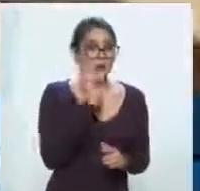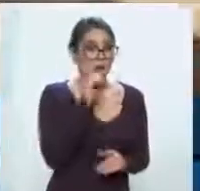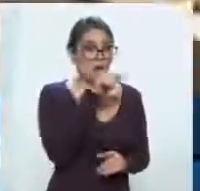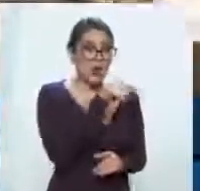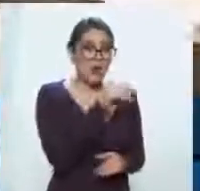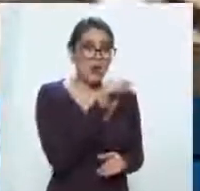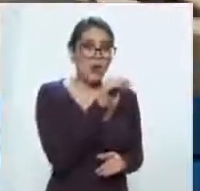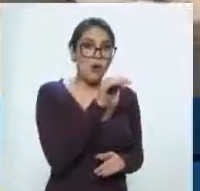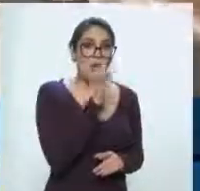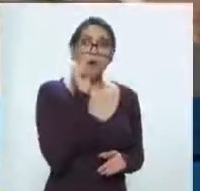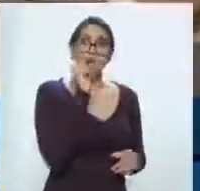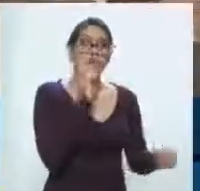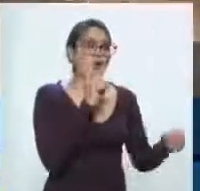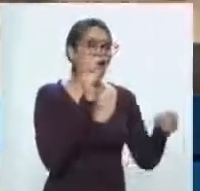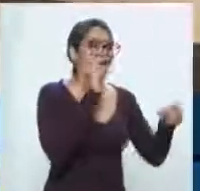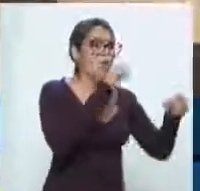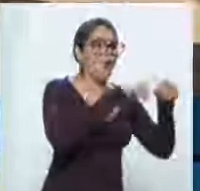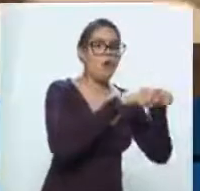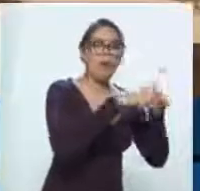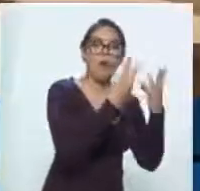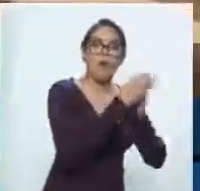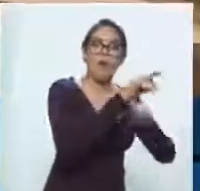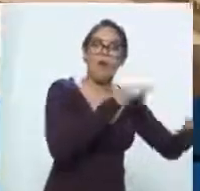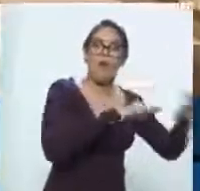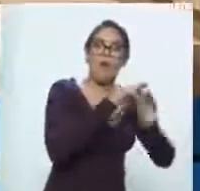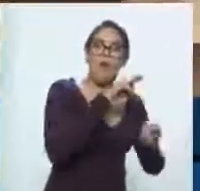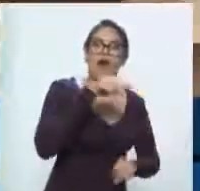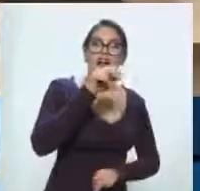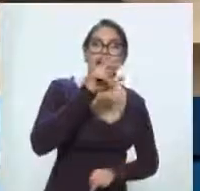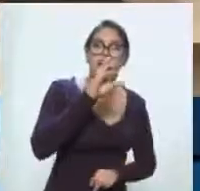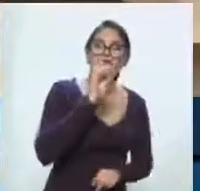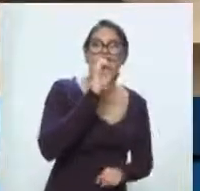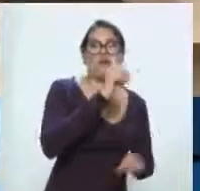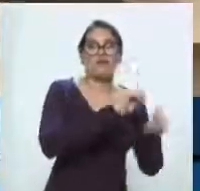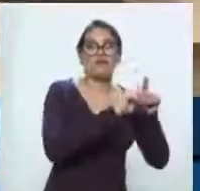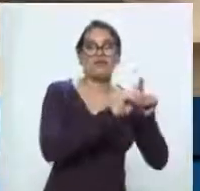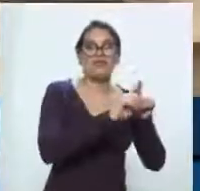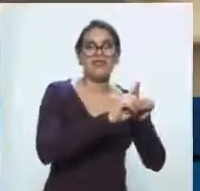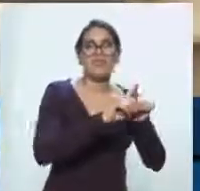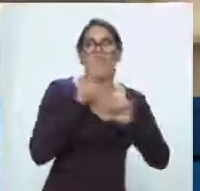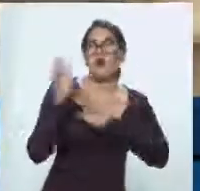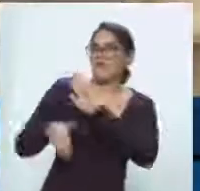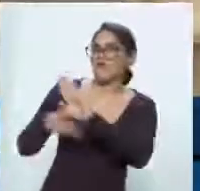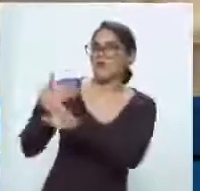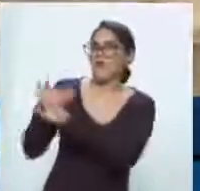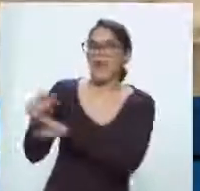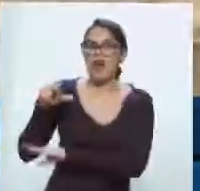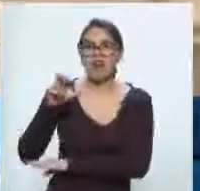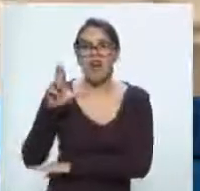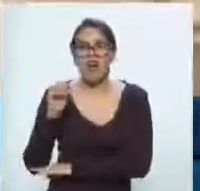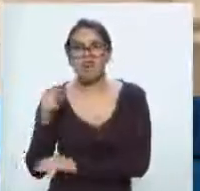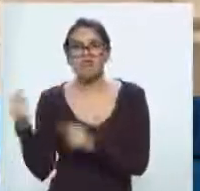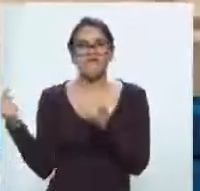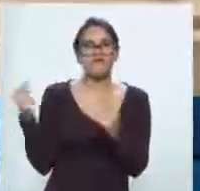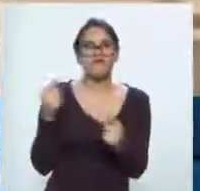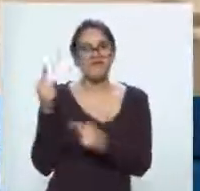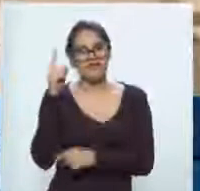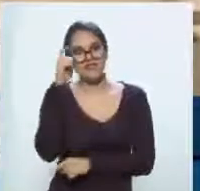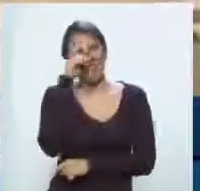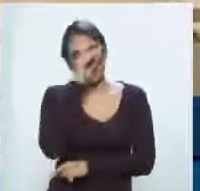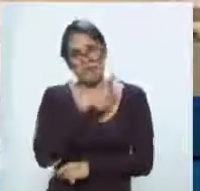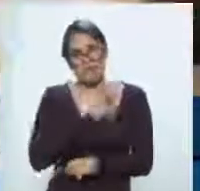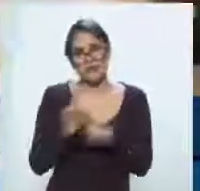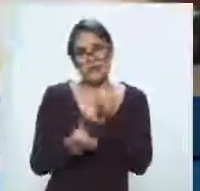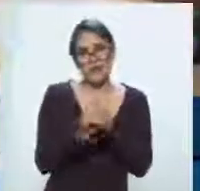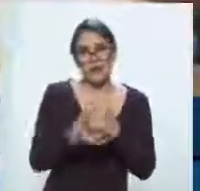cooptadas por el crimen organizado, se enfrentan al crimen organizado en condiciones de extrema vulnerabilidad. Vale también la pena